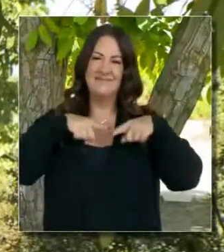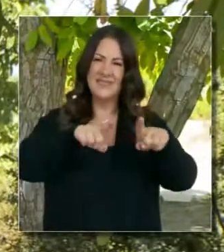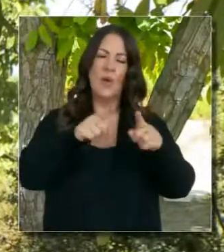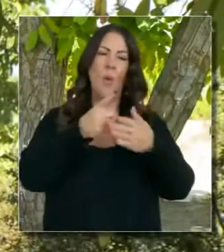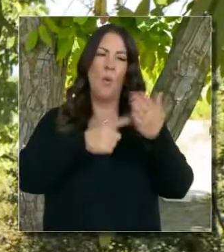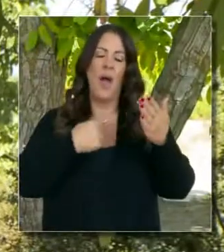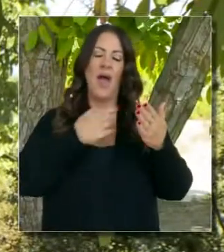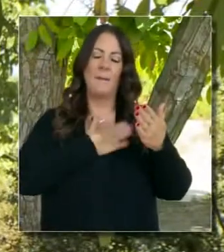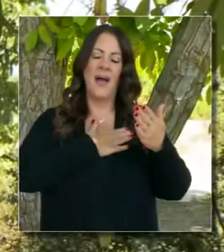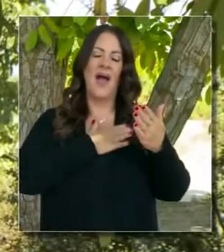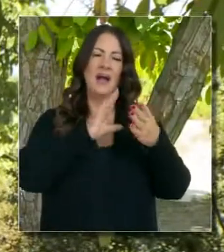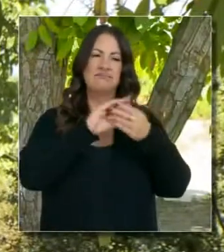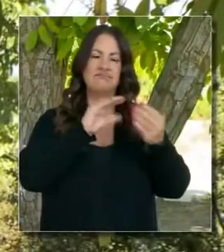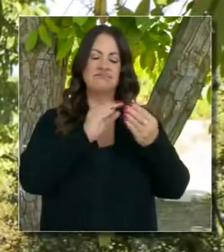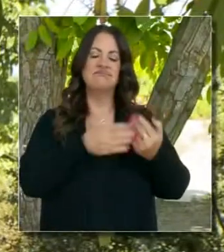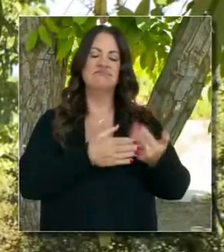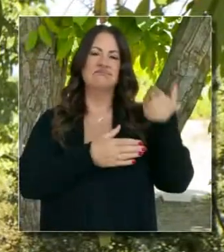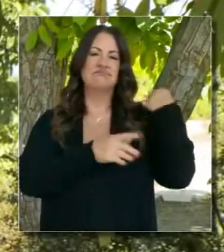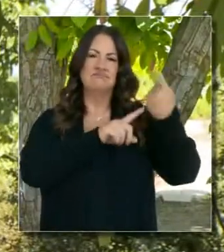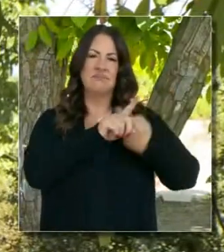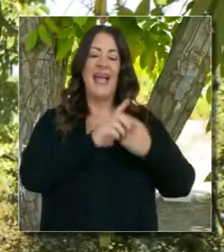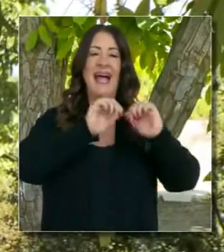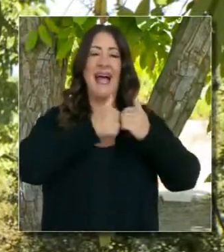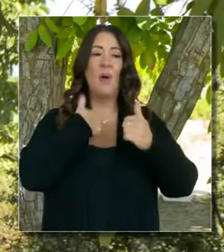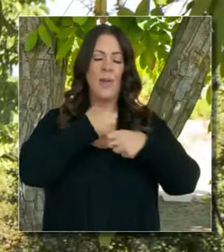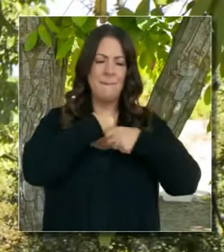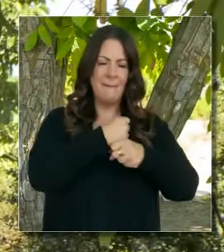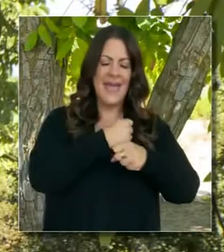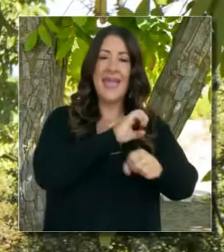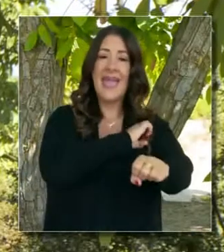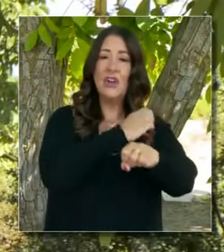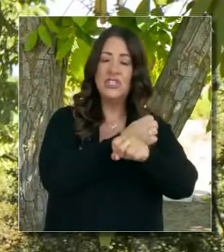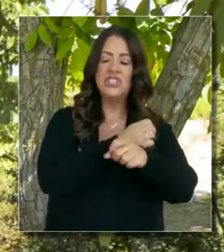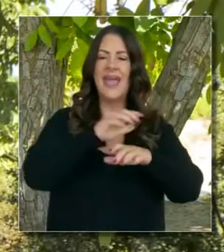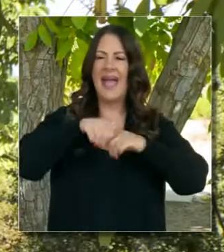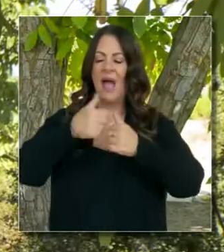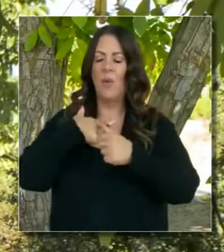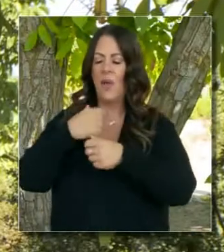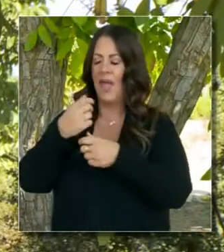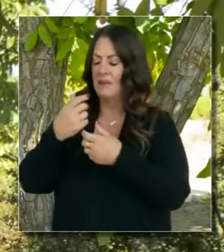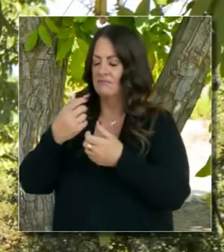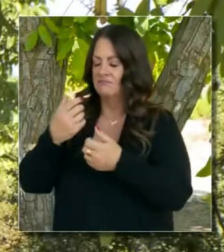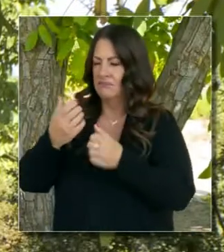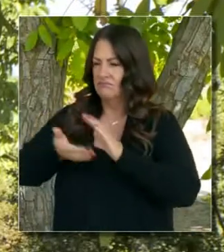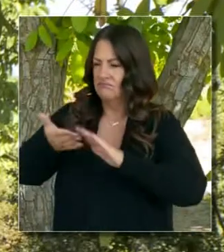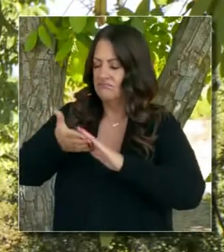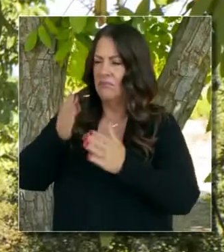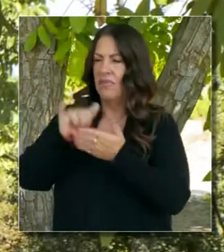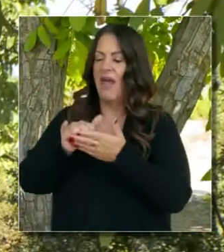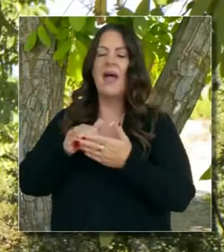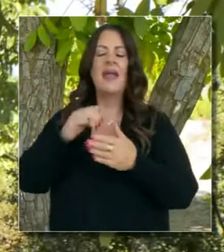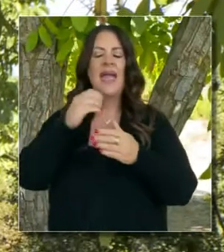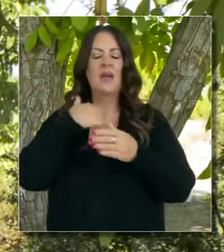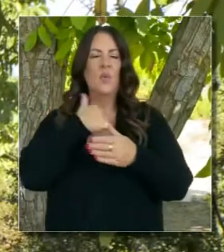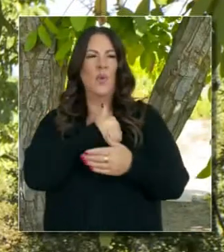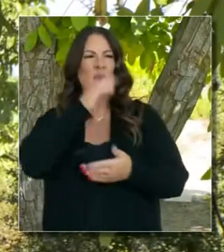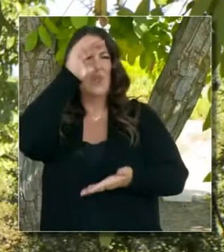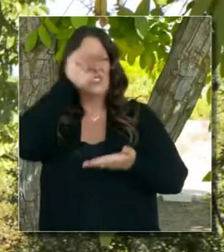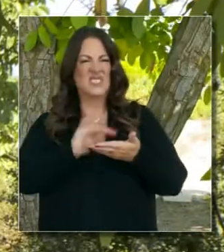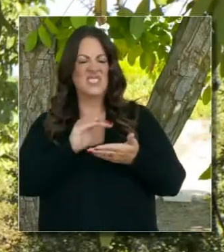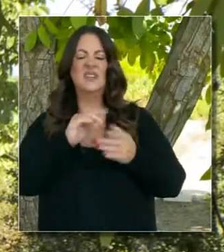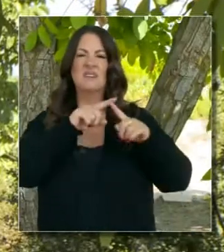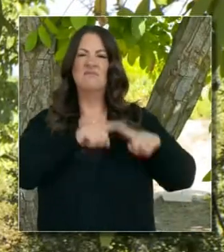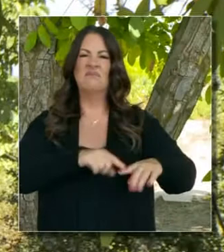nuestros objetivos manifestados de cambiar la forma que producimos electricidad y energía aquí en el Estado de California y avanzar